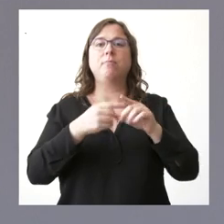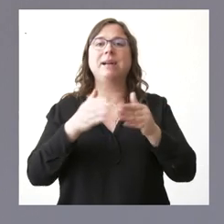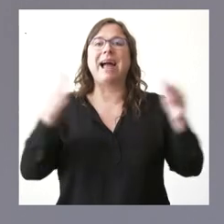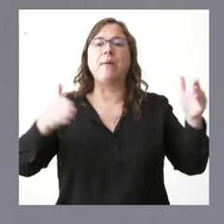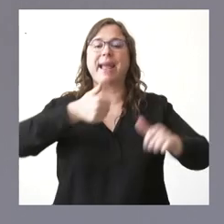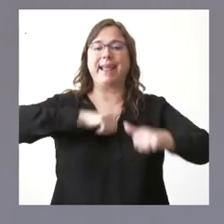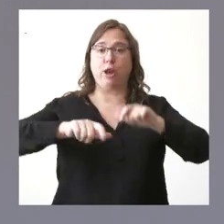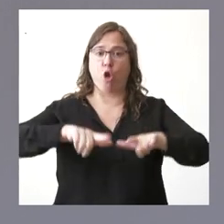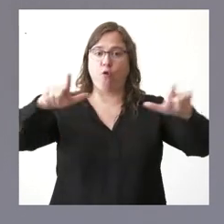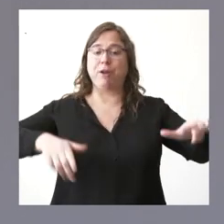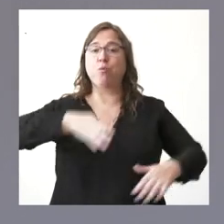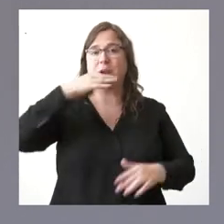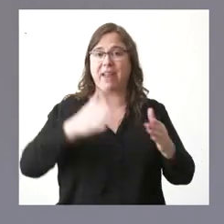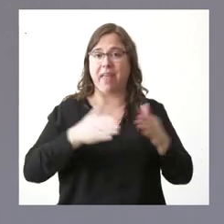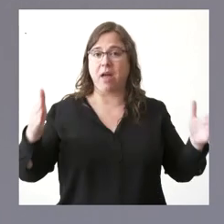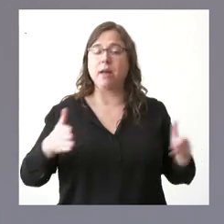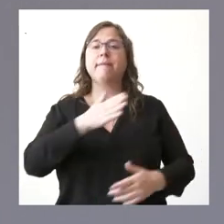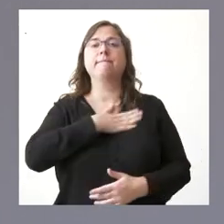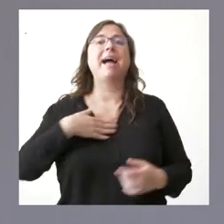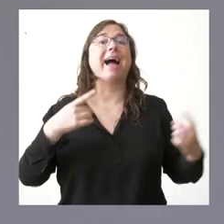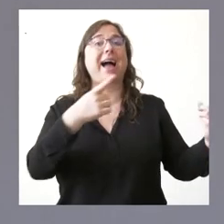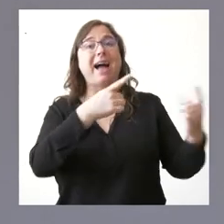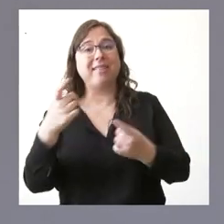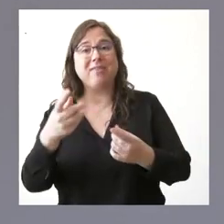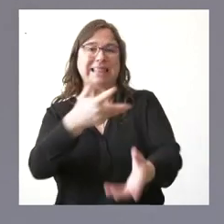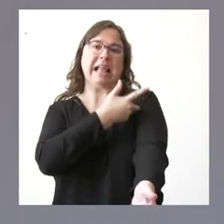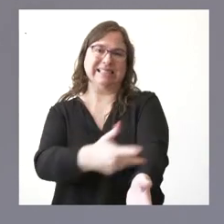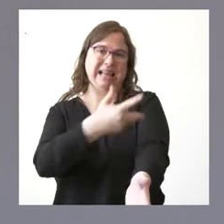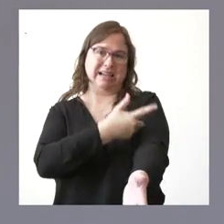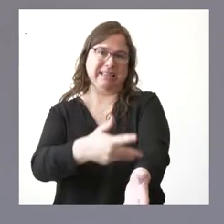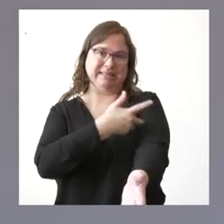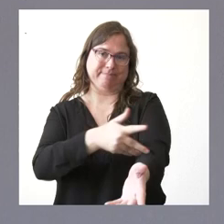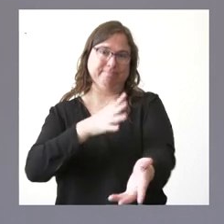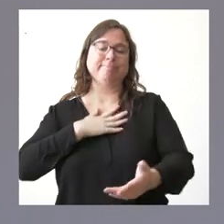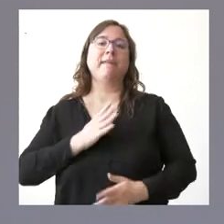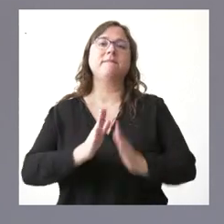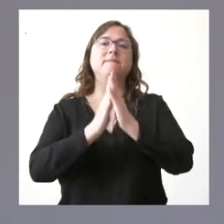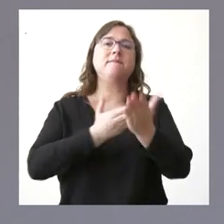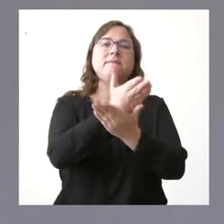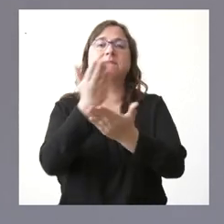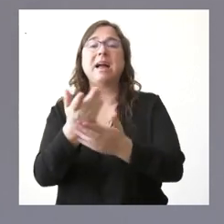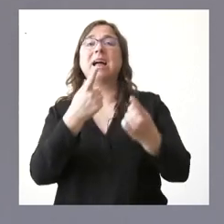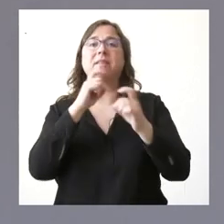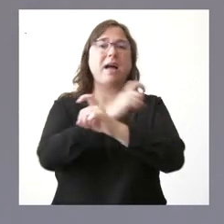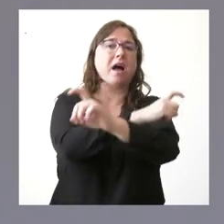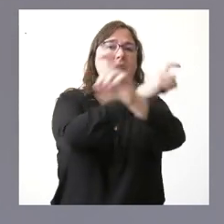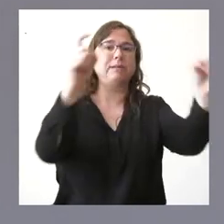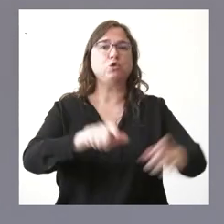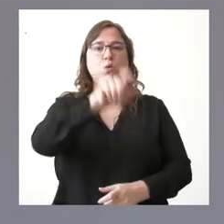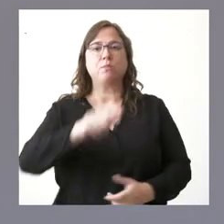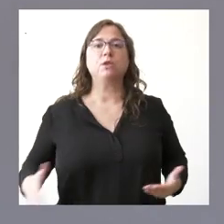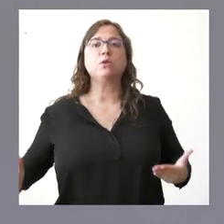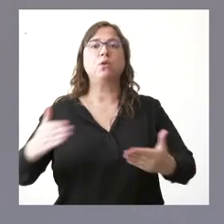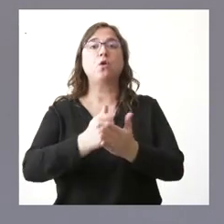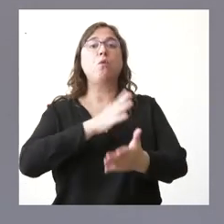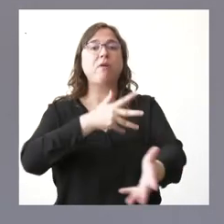quirófanos por la tarde, pues es necesario un mayor volumen de sangre y, por tanto, es preciso y se hace un llamamiento a todas las personas que puedan ser